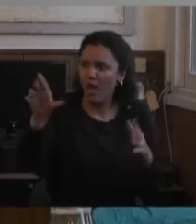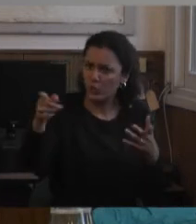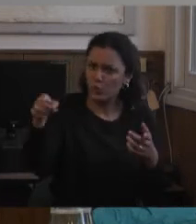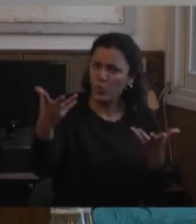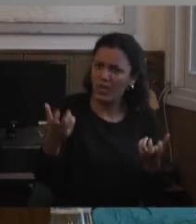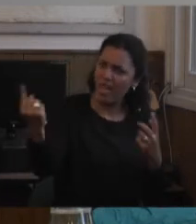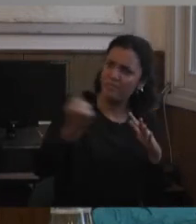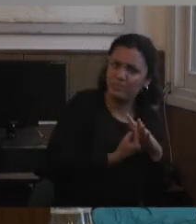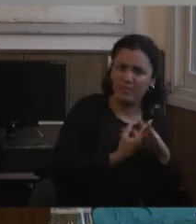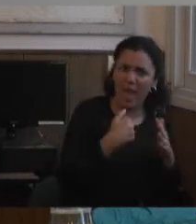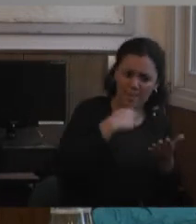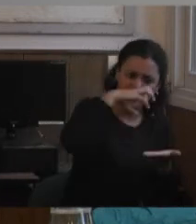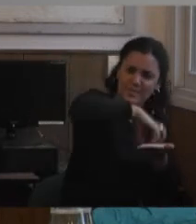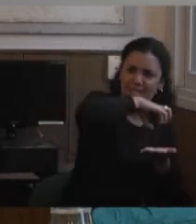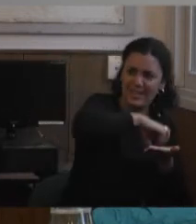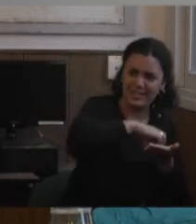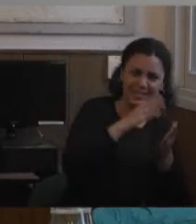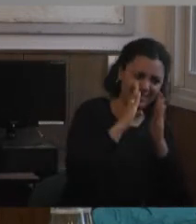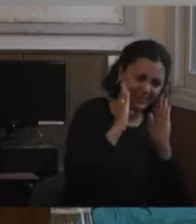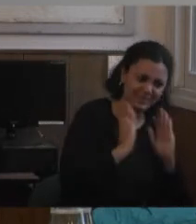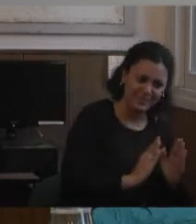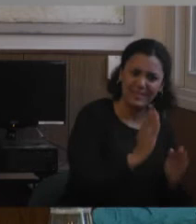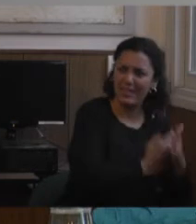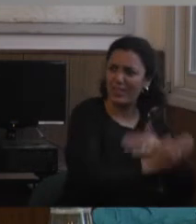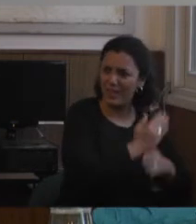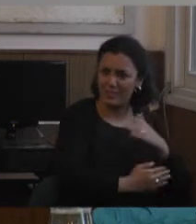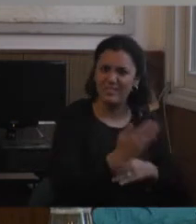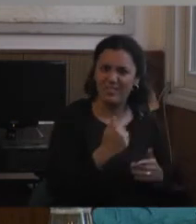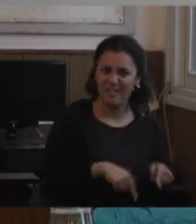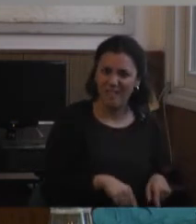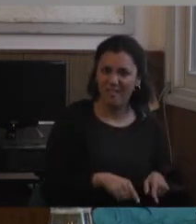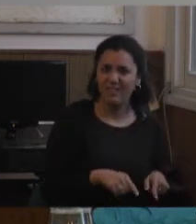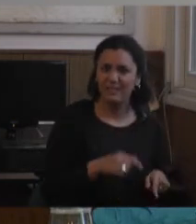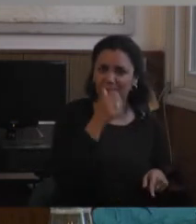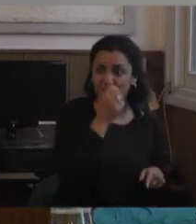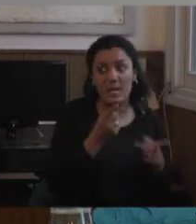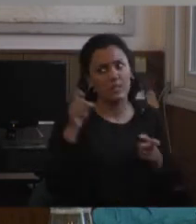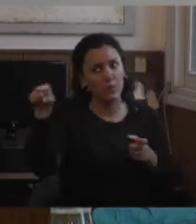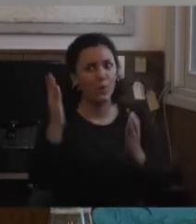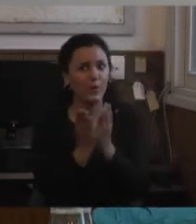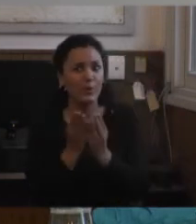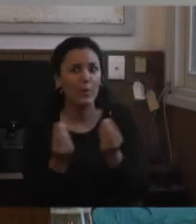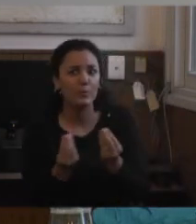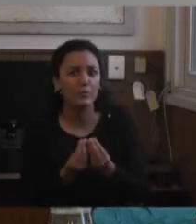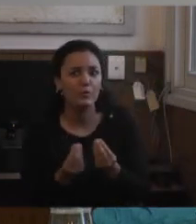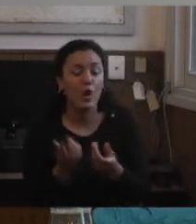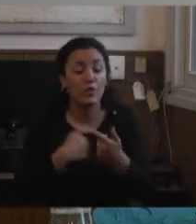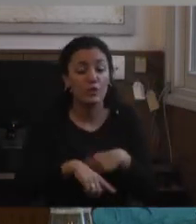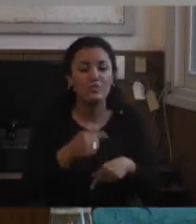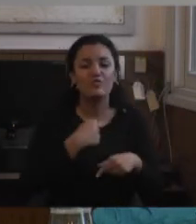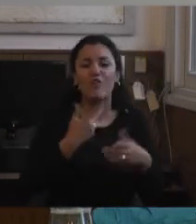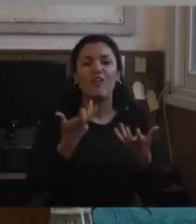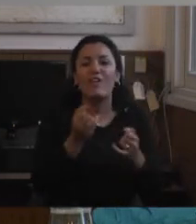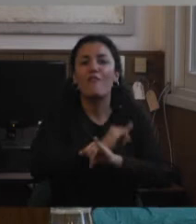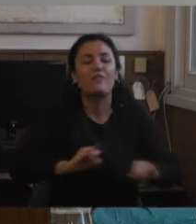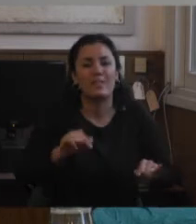Entonces dije, a ver, ¿cómo romper con este modelo de qué es ser especialista en discapacidad? Yo al poco tiempo que me recibo hice varios cursos y a mí lo